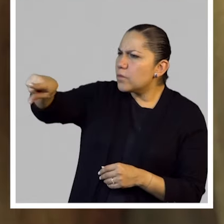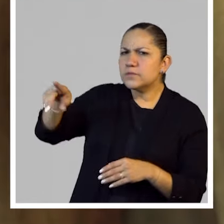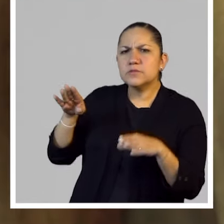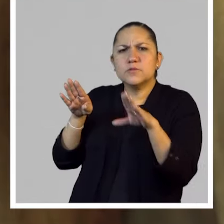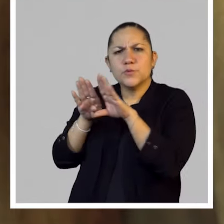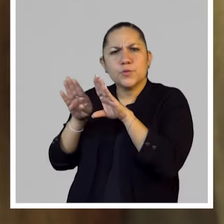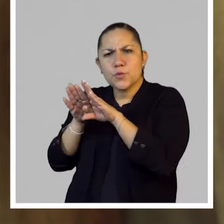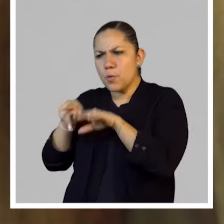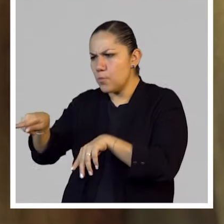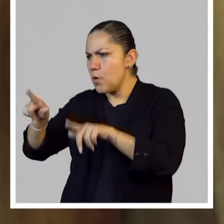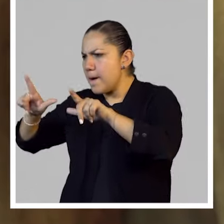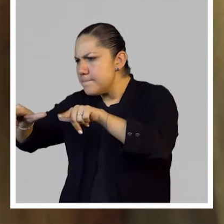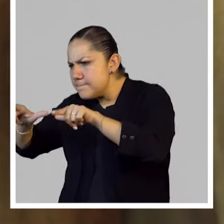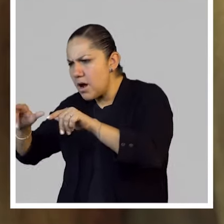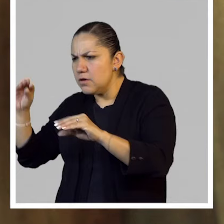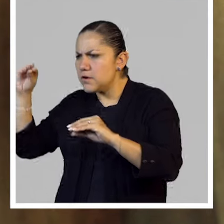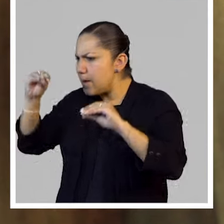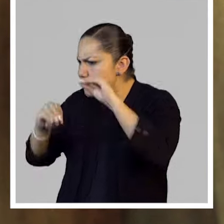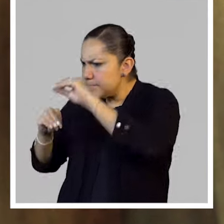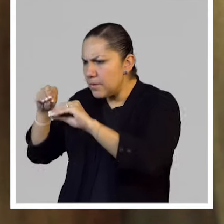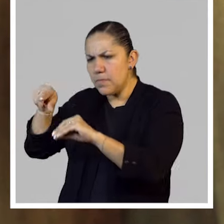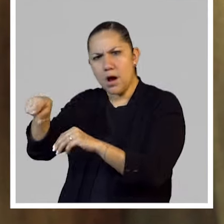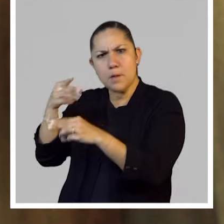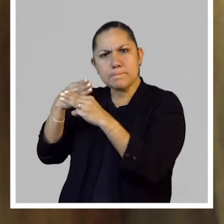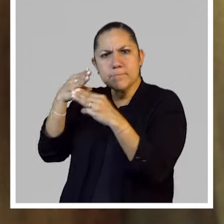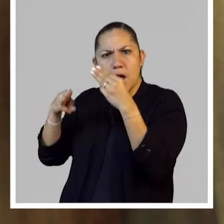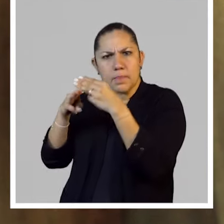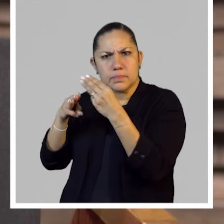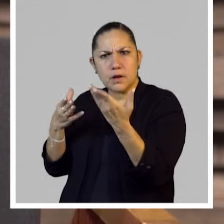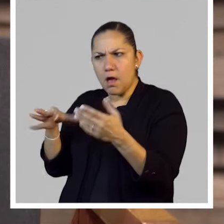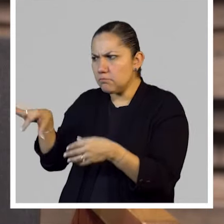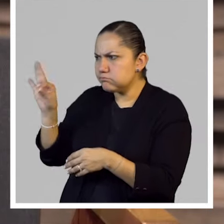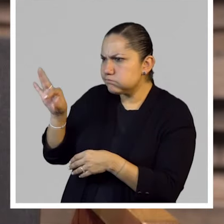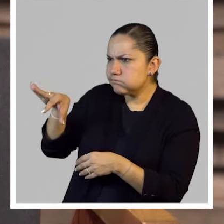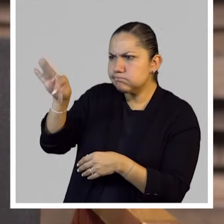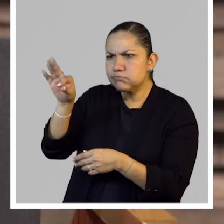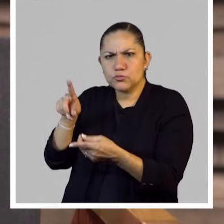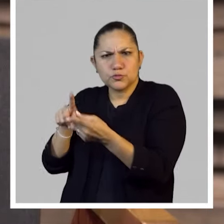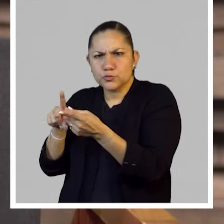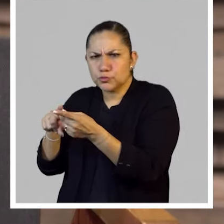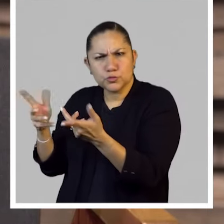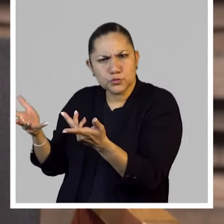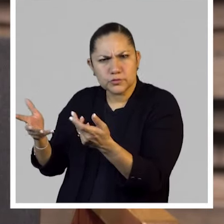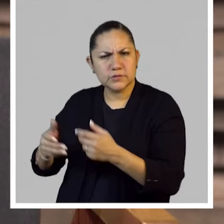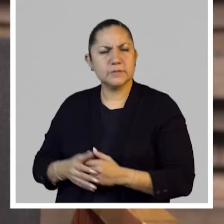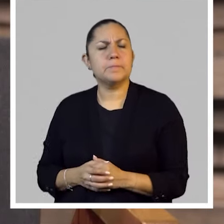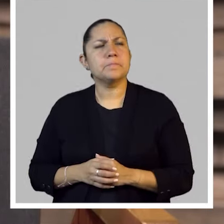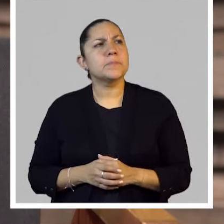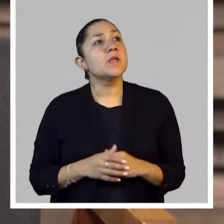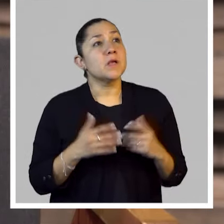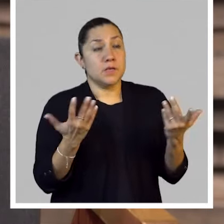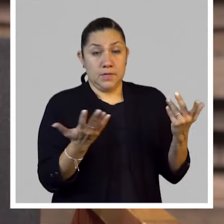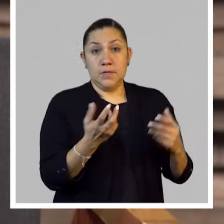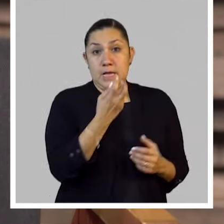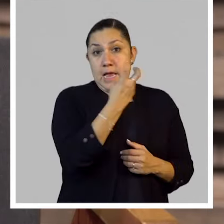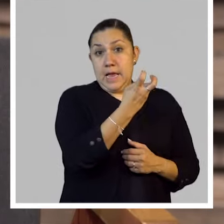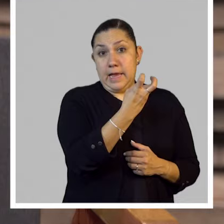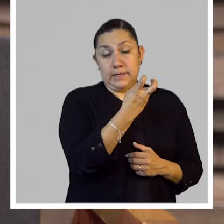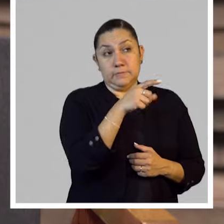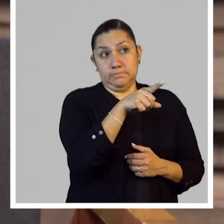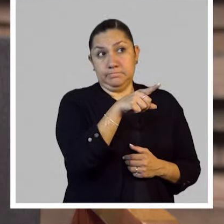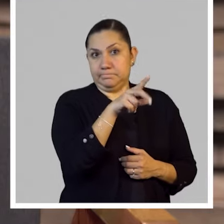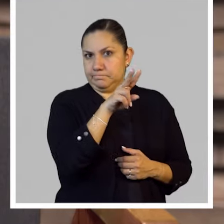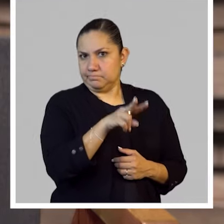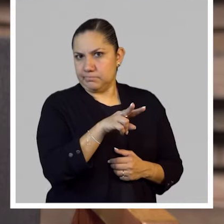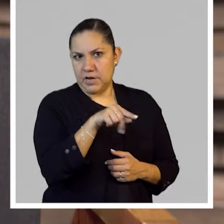O ¿cómo fue esa...? ¿De dónde sacaron los materiales o cómo fue? Pues creo que eso es algo muy importante en